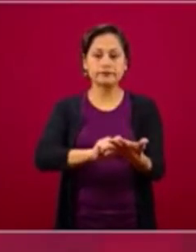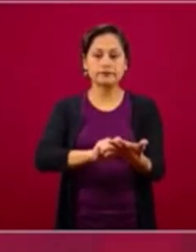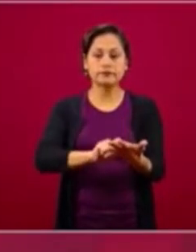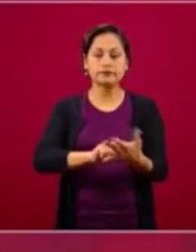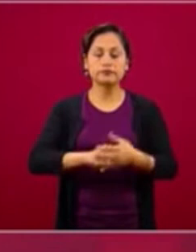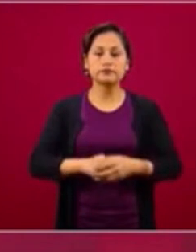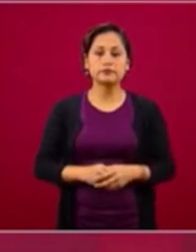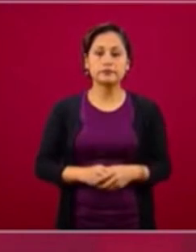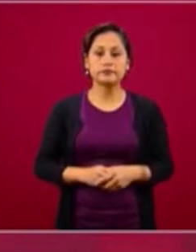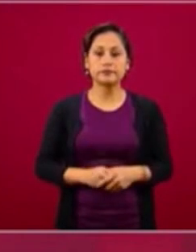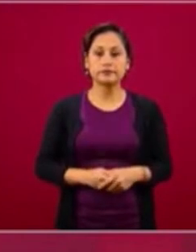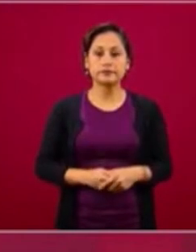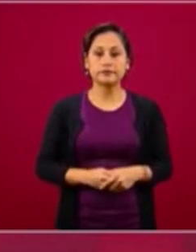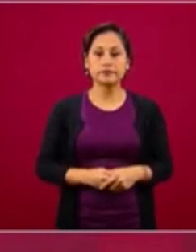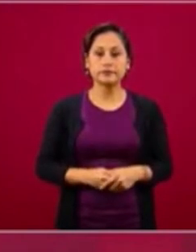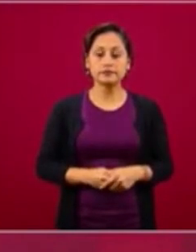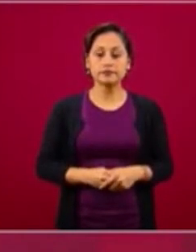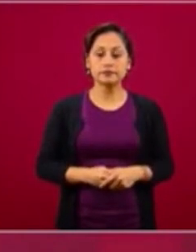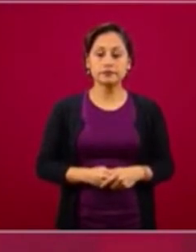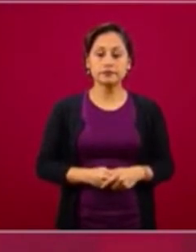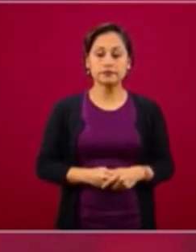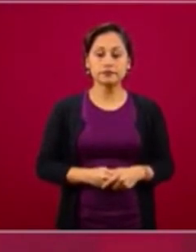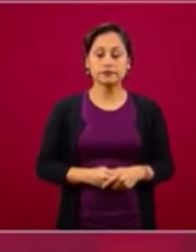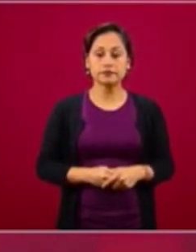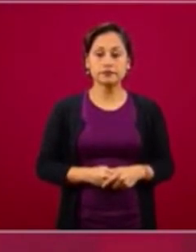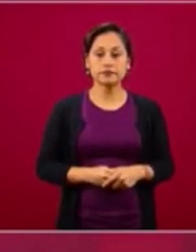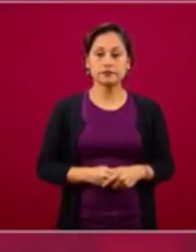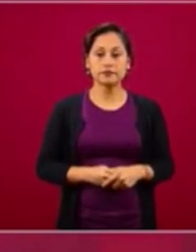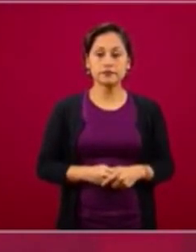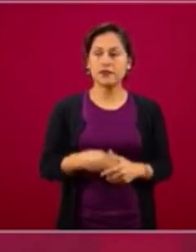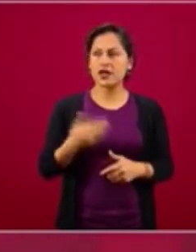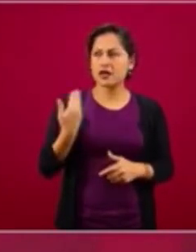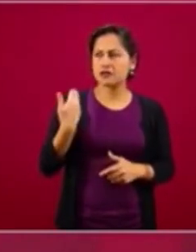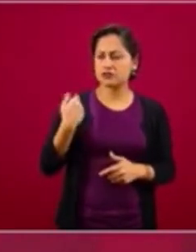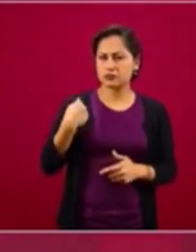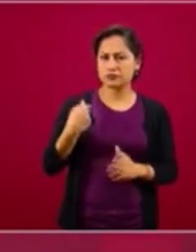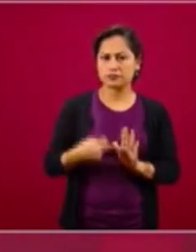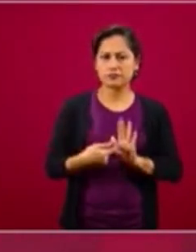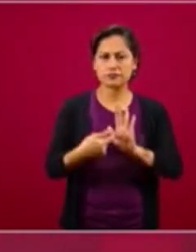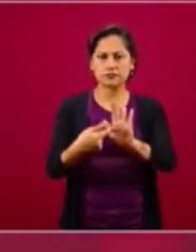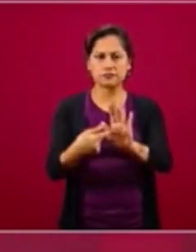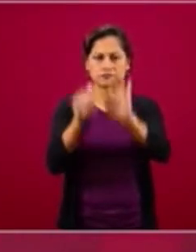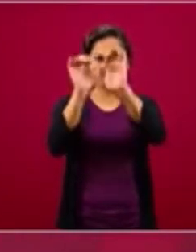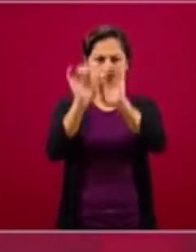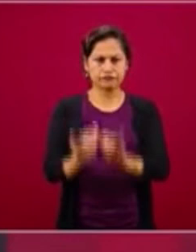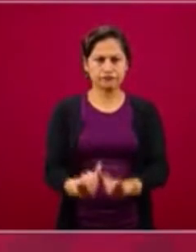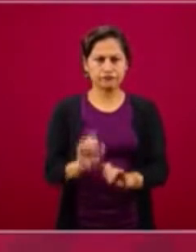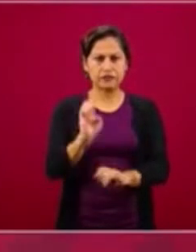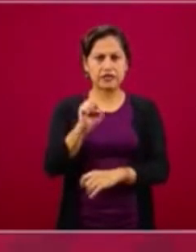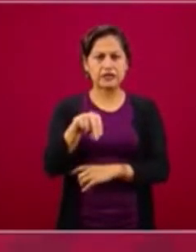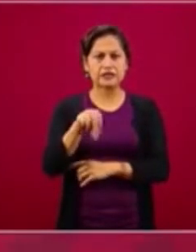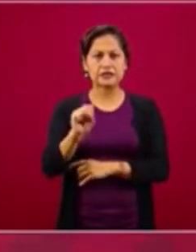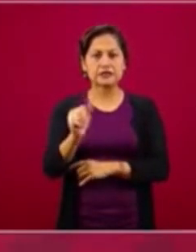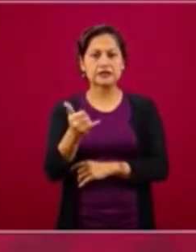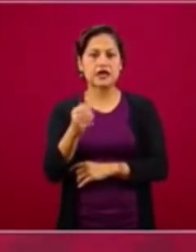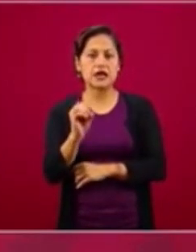dié a conocer un ensayo sobre la nueva economía,